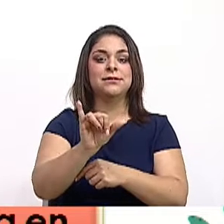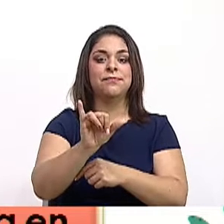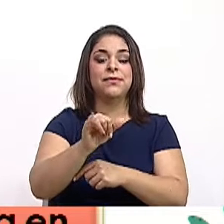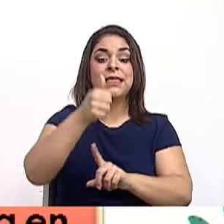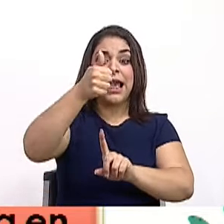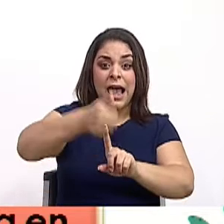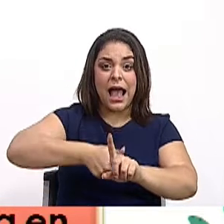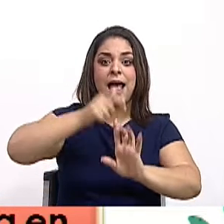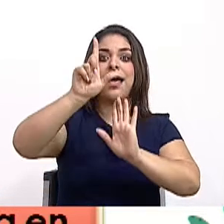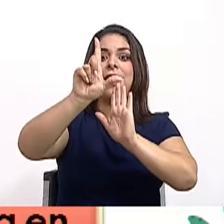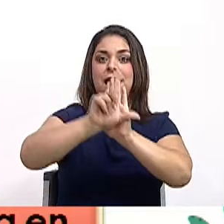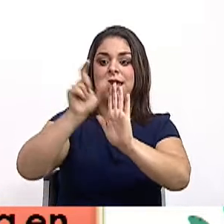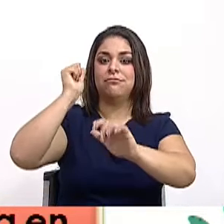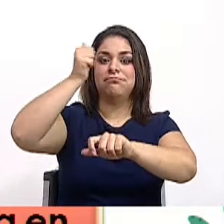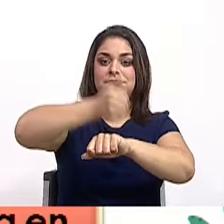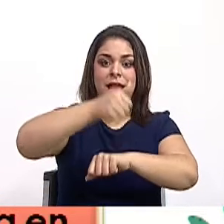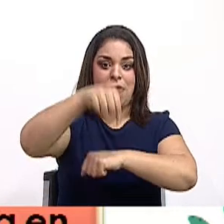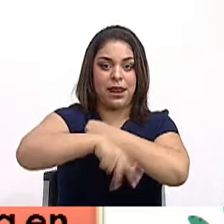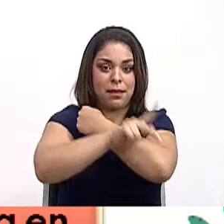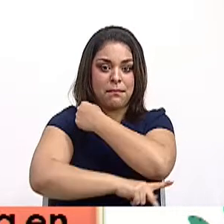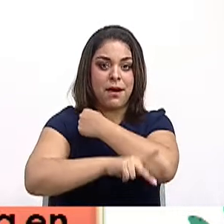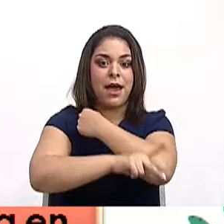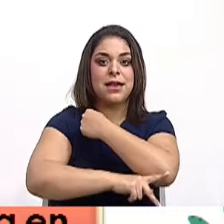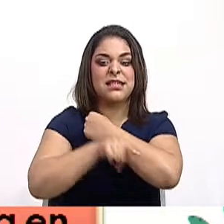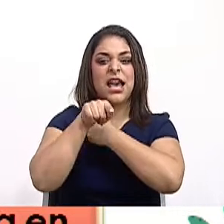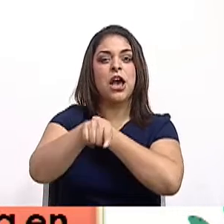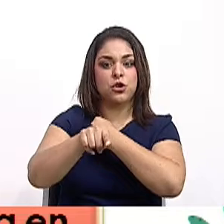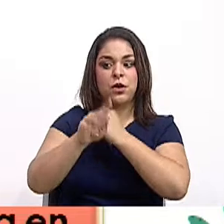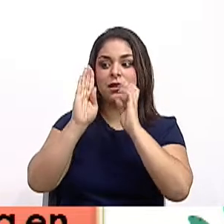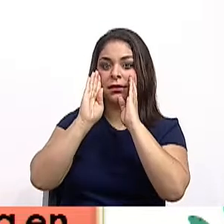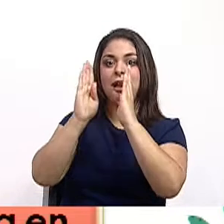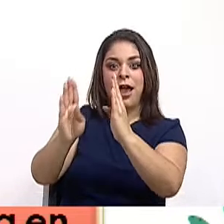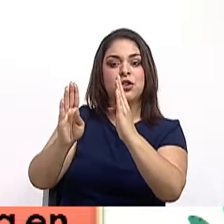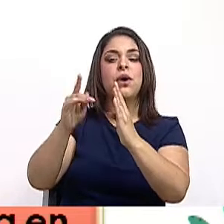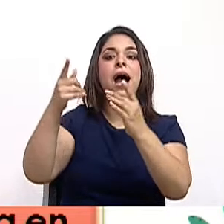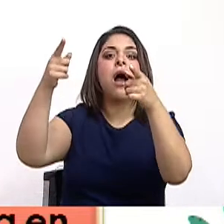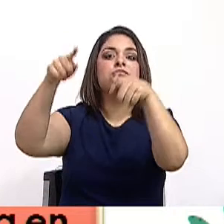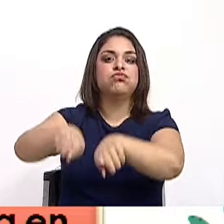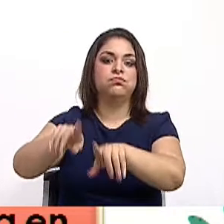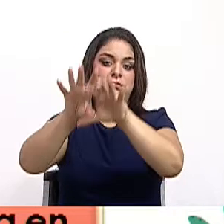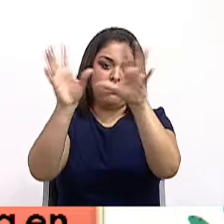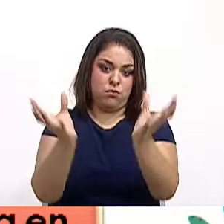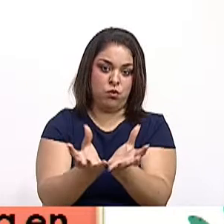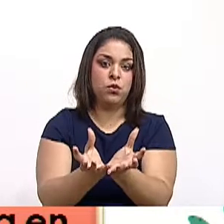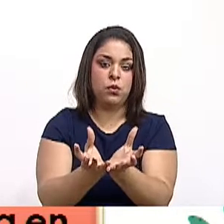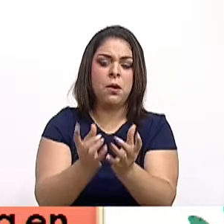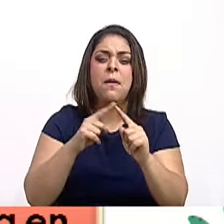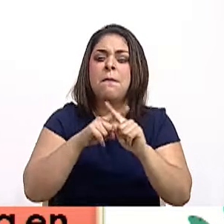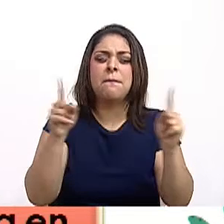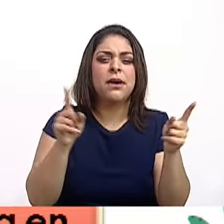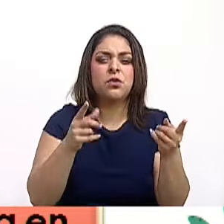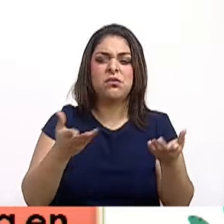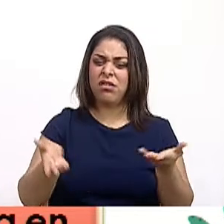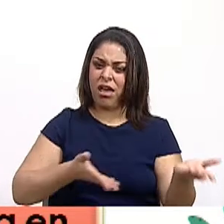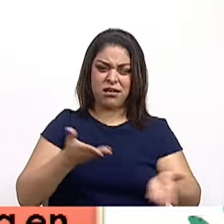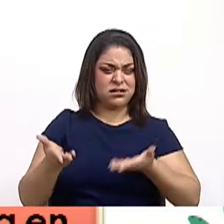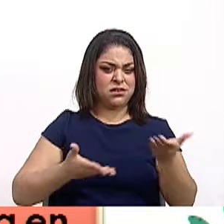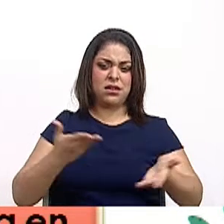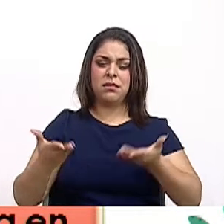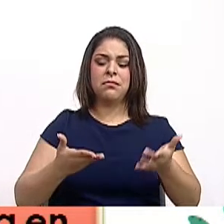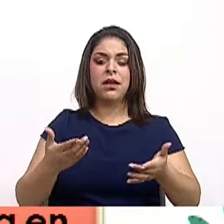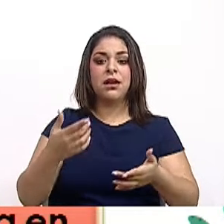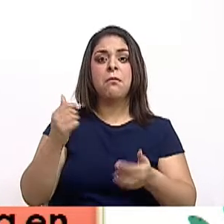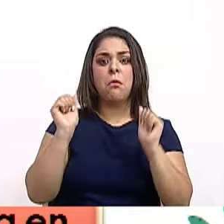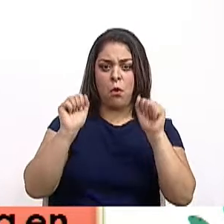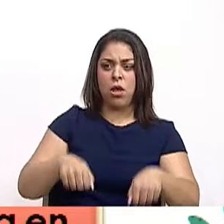establece en nuestro país obedece a un acontecimiento mundial. Pero, de nada nos sirve tener ese